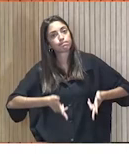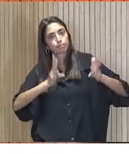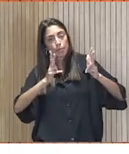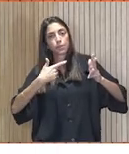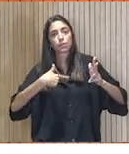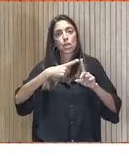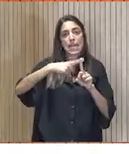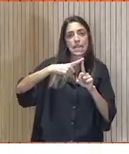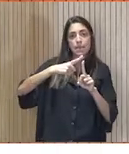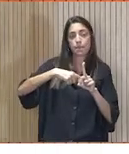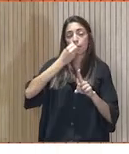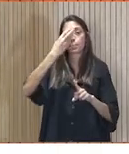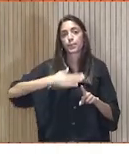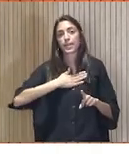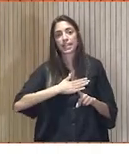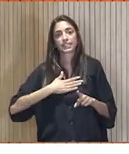buen nivel de bienestar.